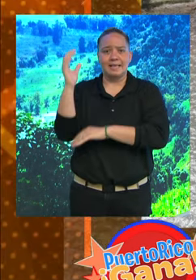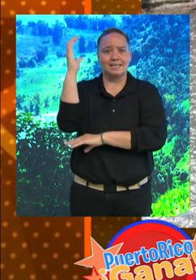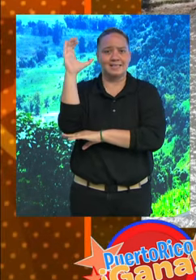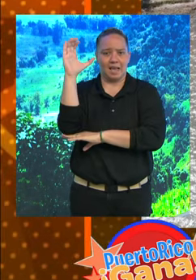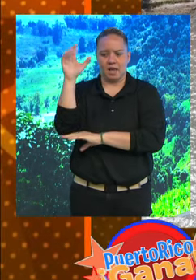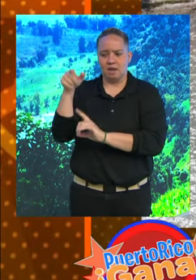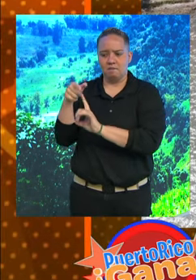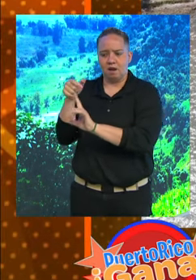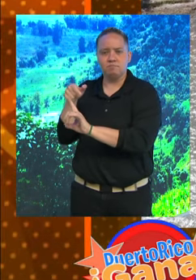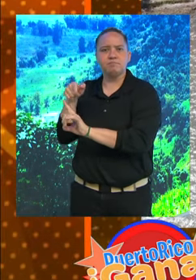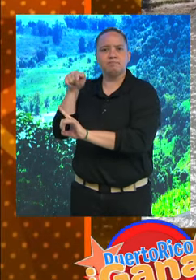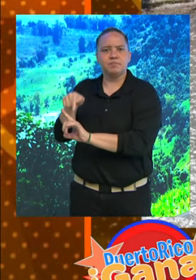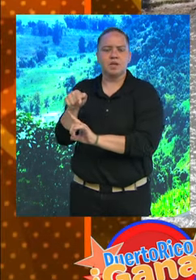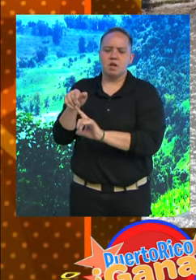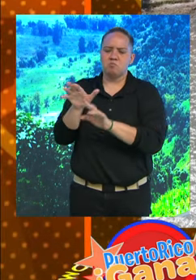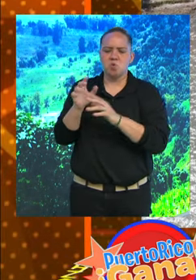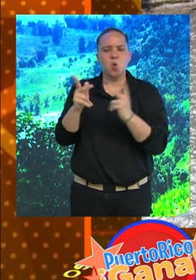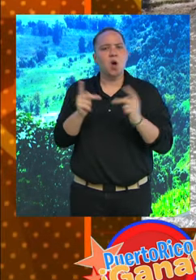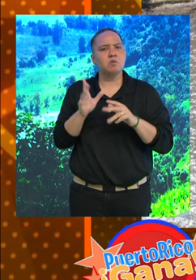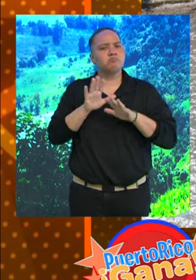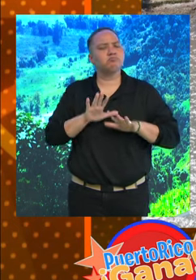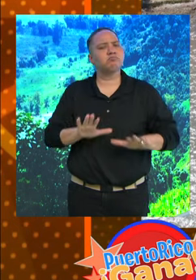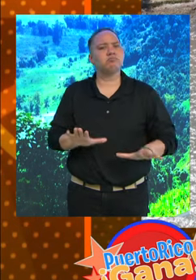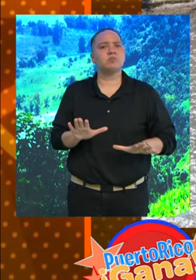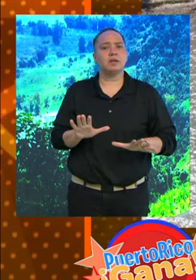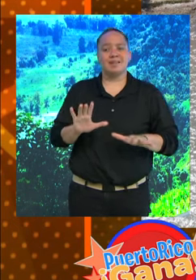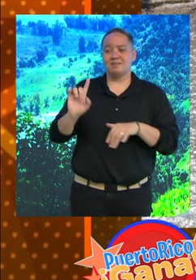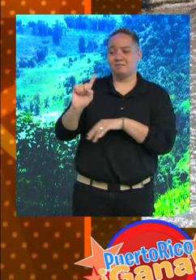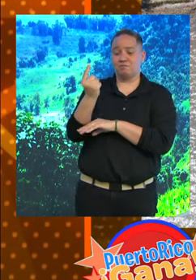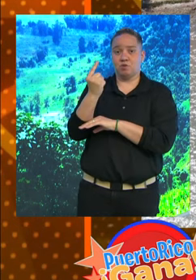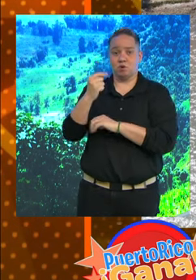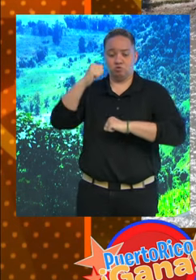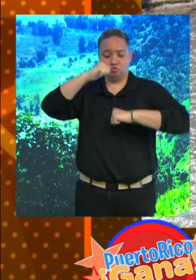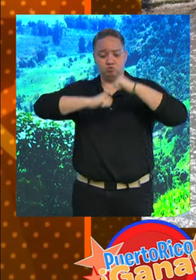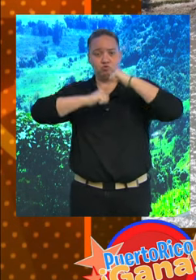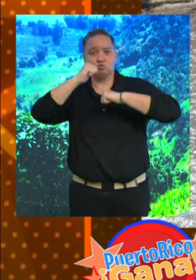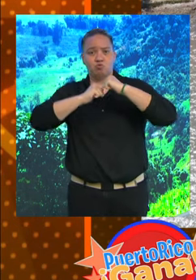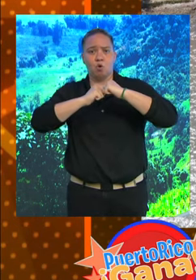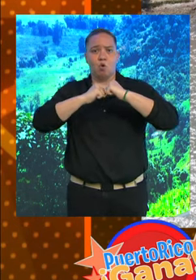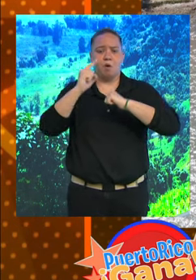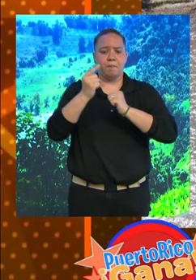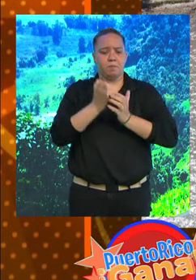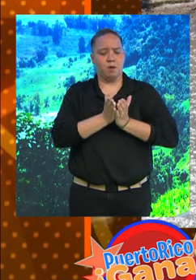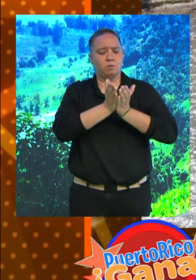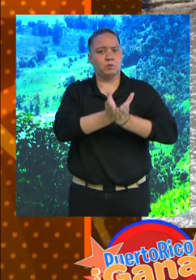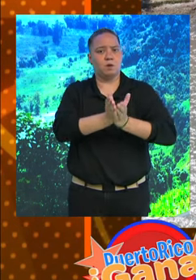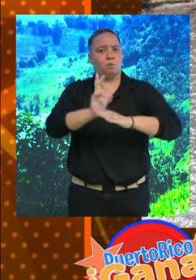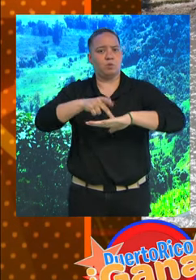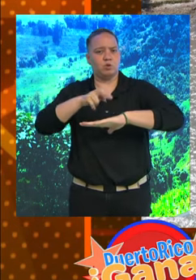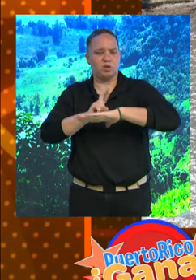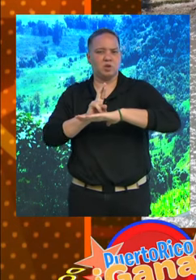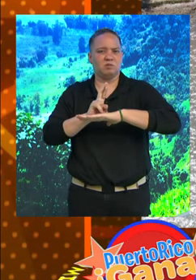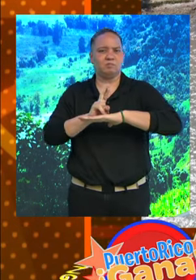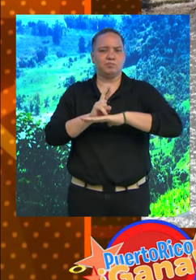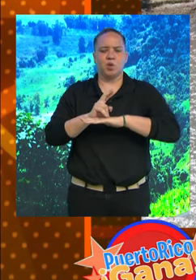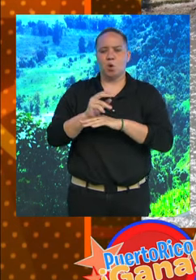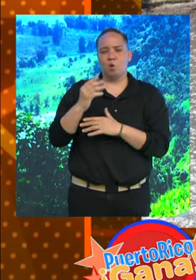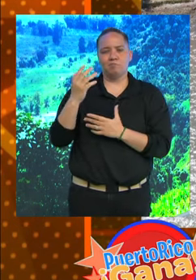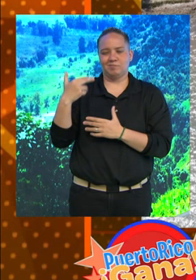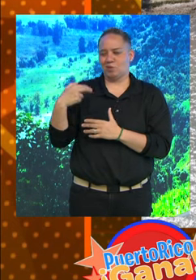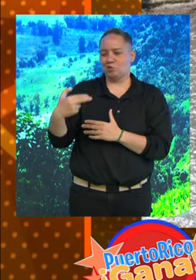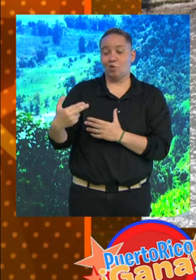Un lugar muy tranquilo, muy bonito. Fue ahí donde primeramente se construyó el primer puerto de Puerto Rico. Un poquito de historia.